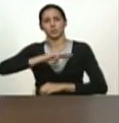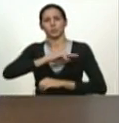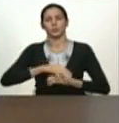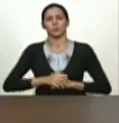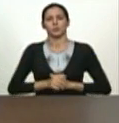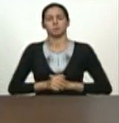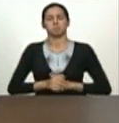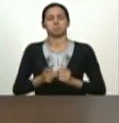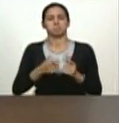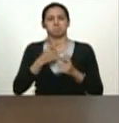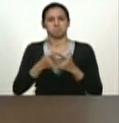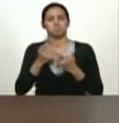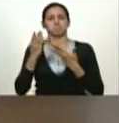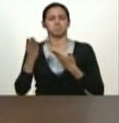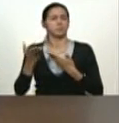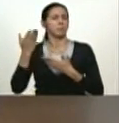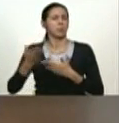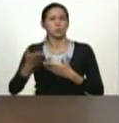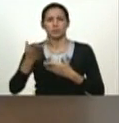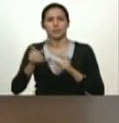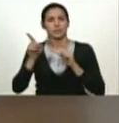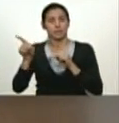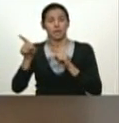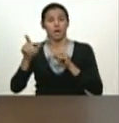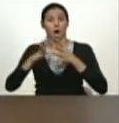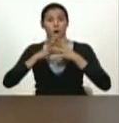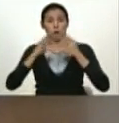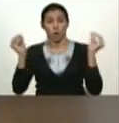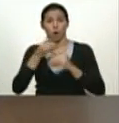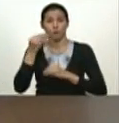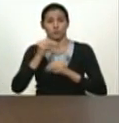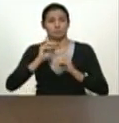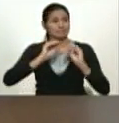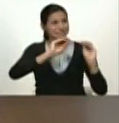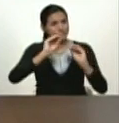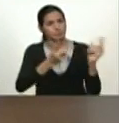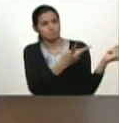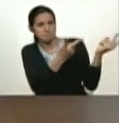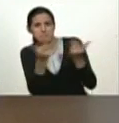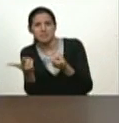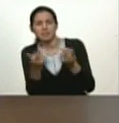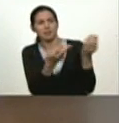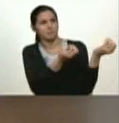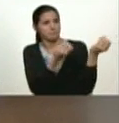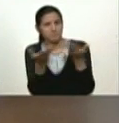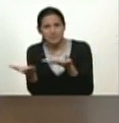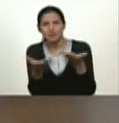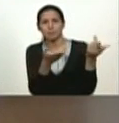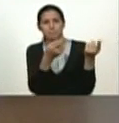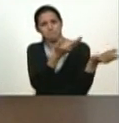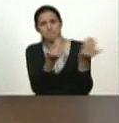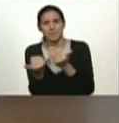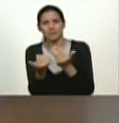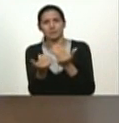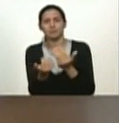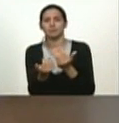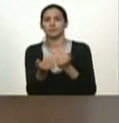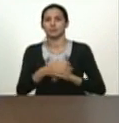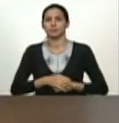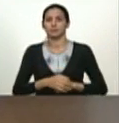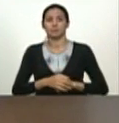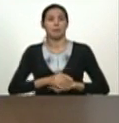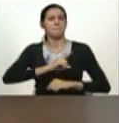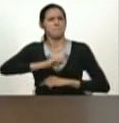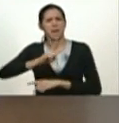entonces allí es muy importante que la juventud sea convocada invocada a gobernar a mandar a